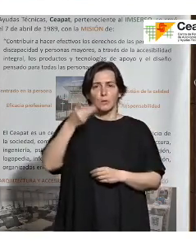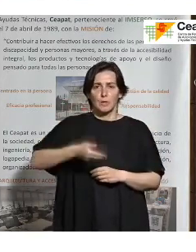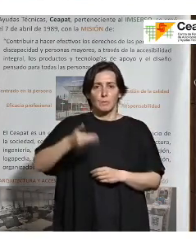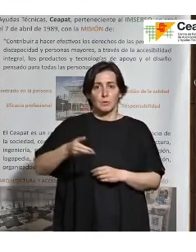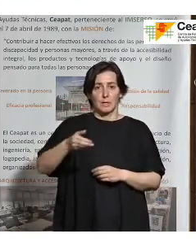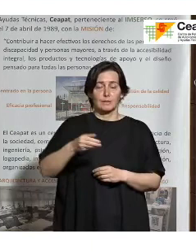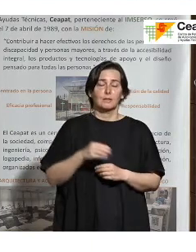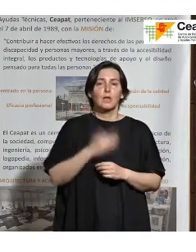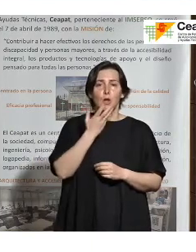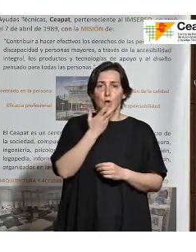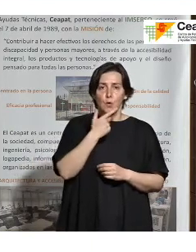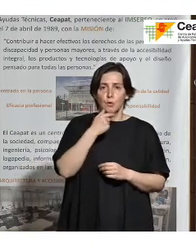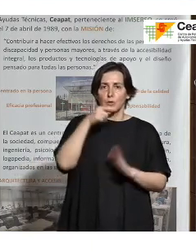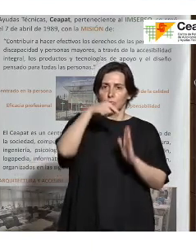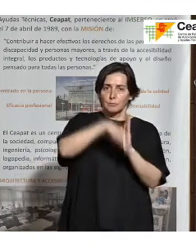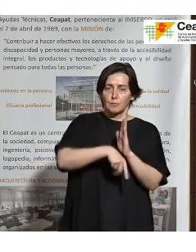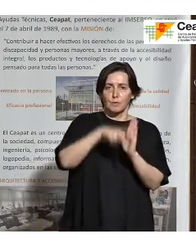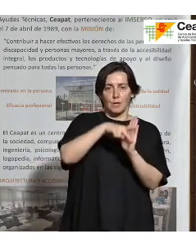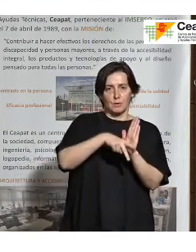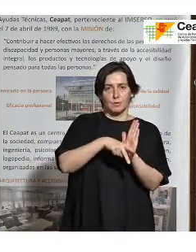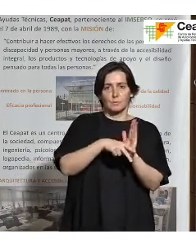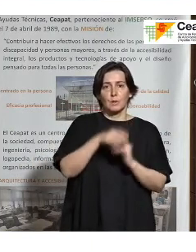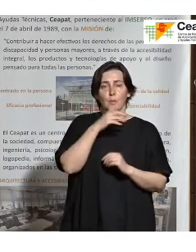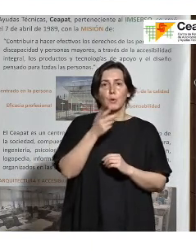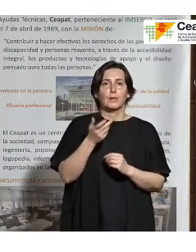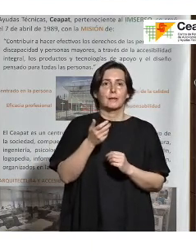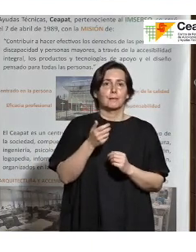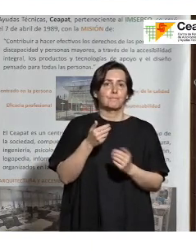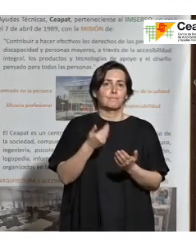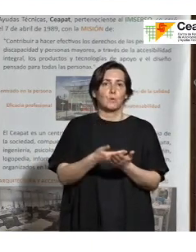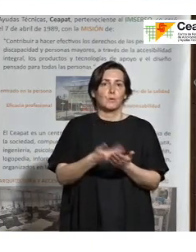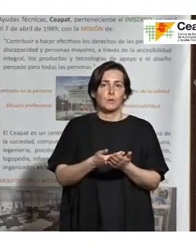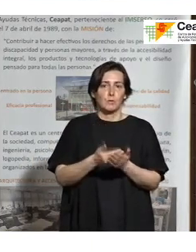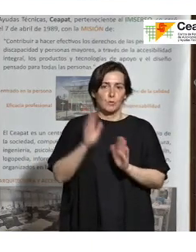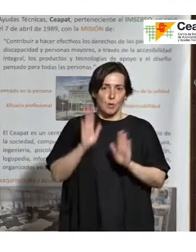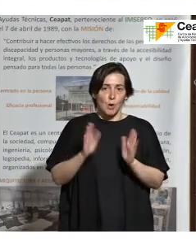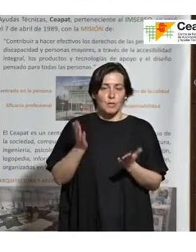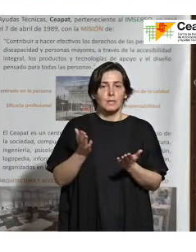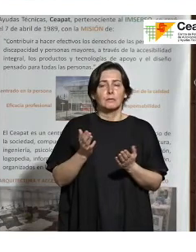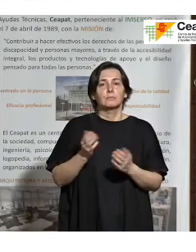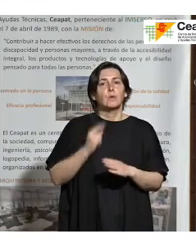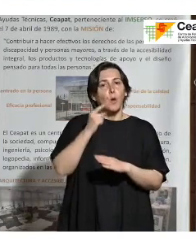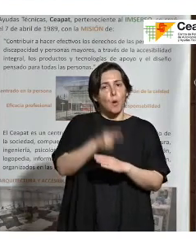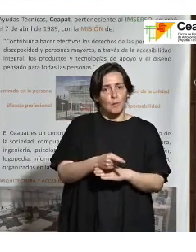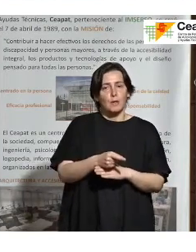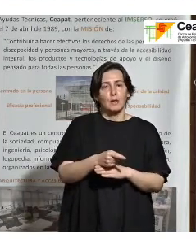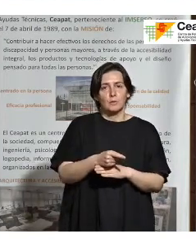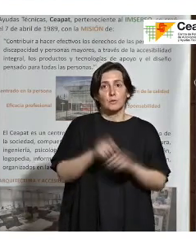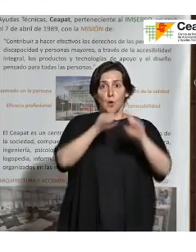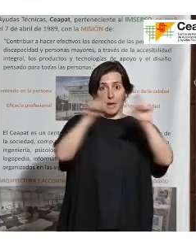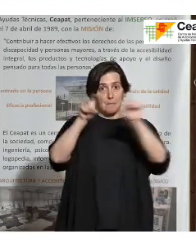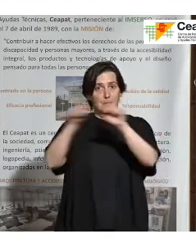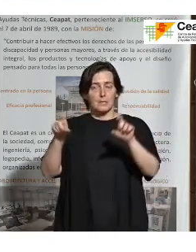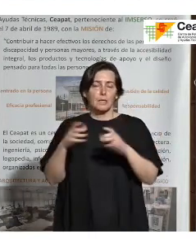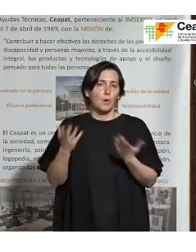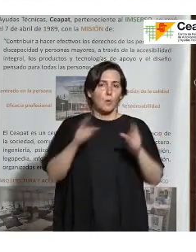profundidad y todo lo que recoge esta norma, porque cuando en un pliego de condiciones exigen como obligatorio que la empresa o